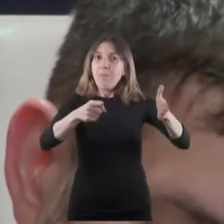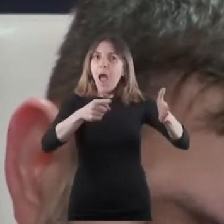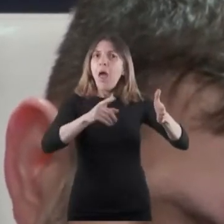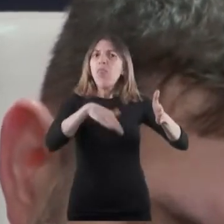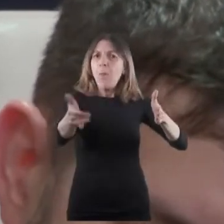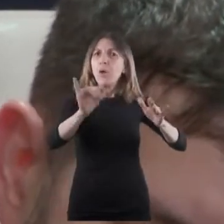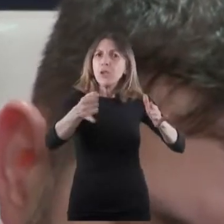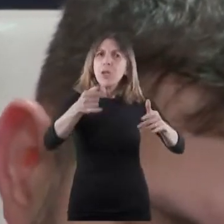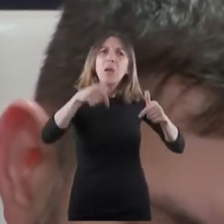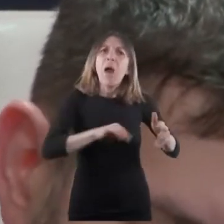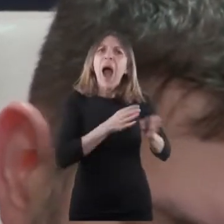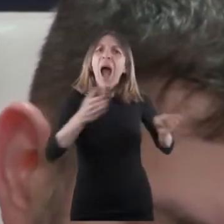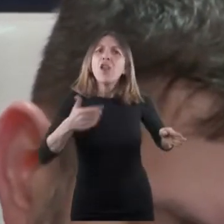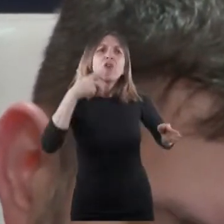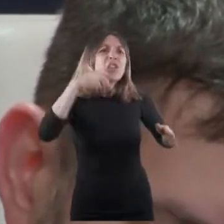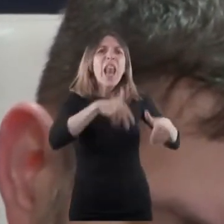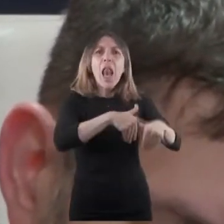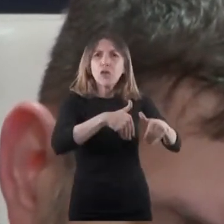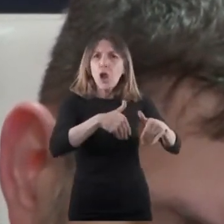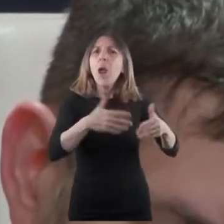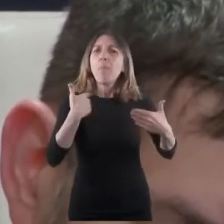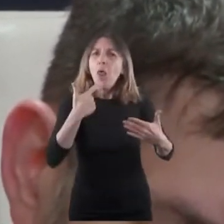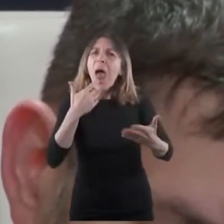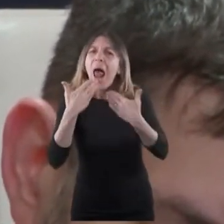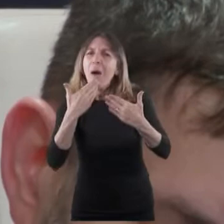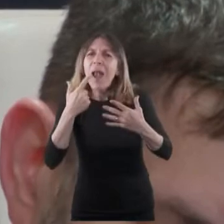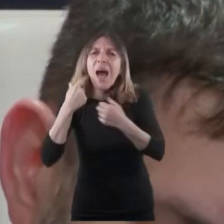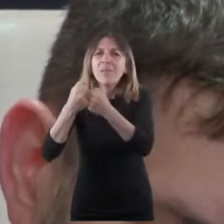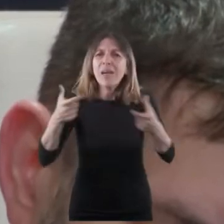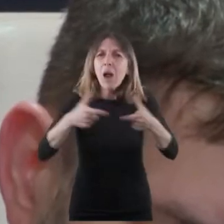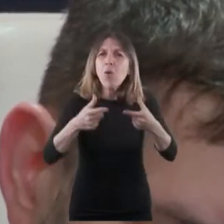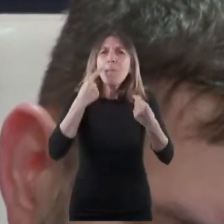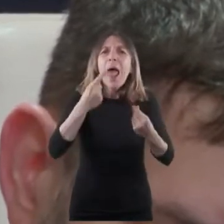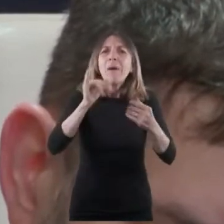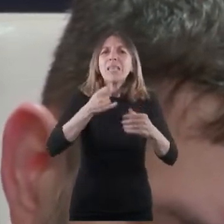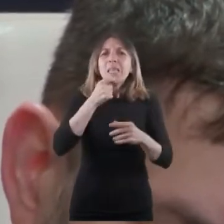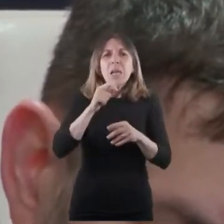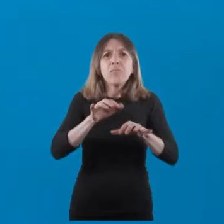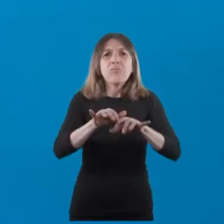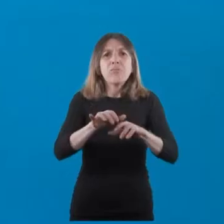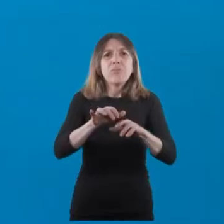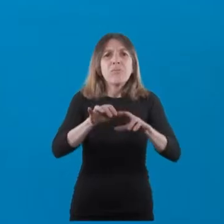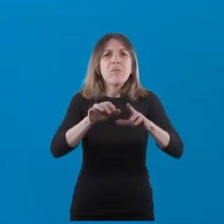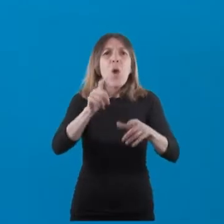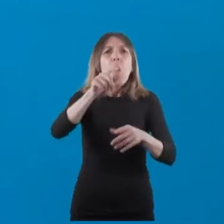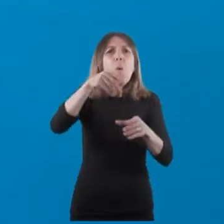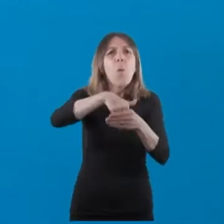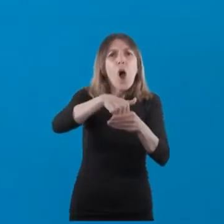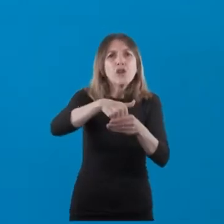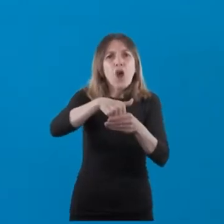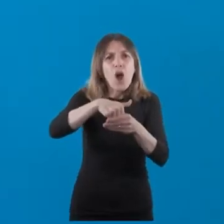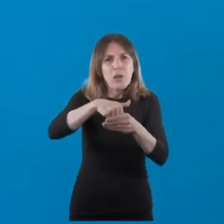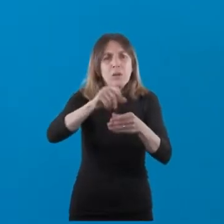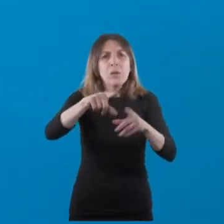¿Es un buen momento para discutir la boleta electoral? En todo caso, si al Gobierno le parece un buen sistema para votar. Es una discusión que tiene que darse